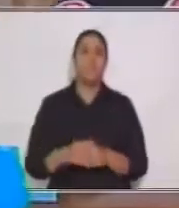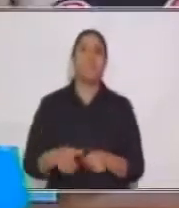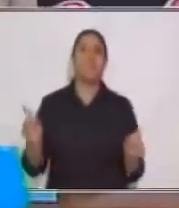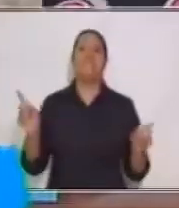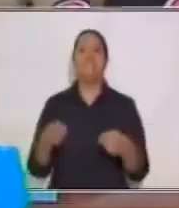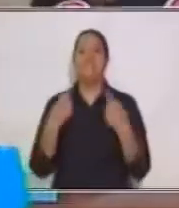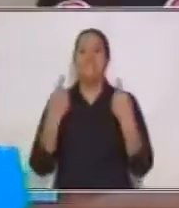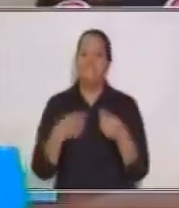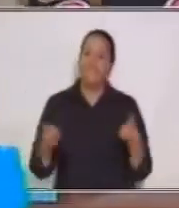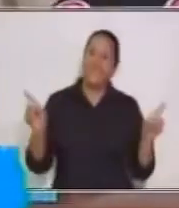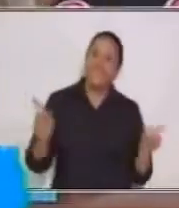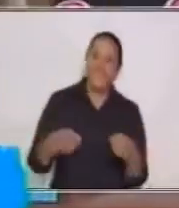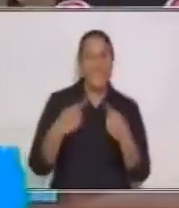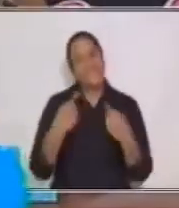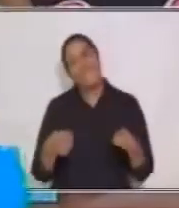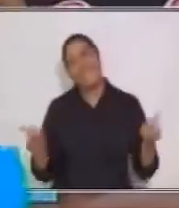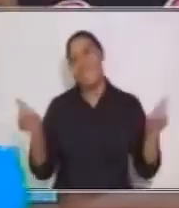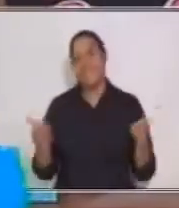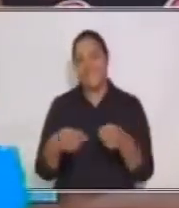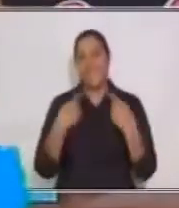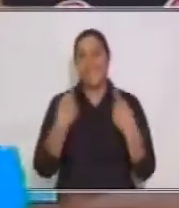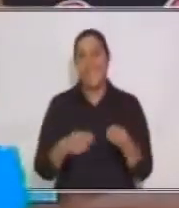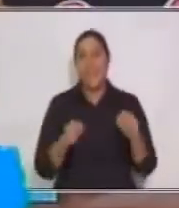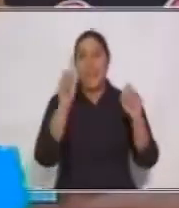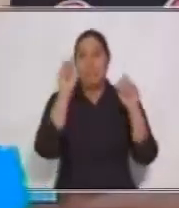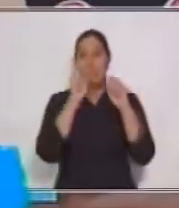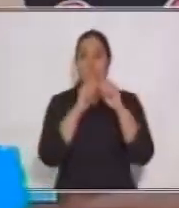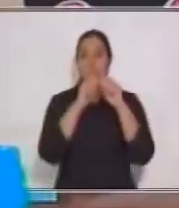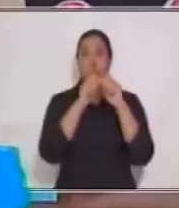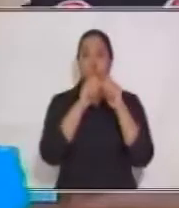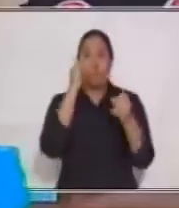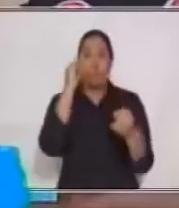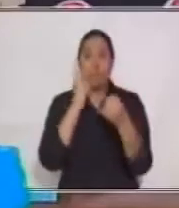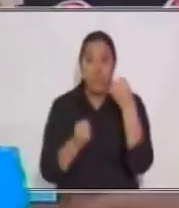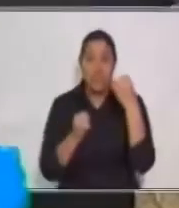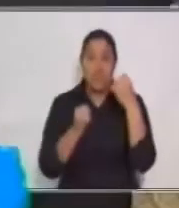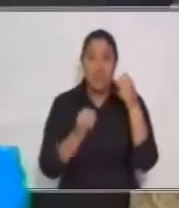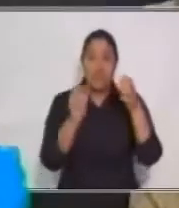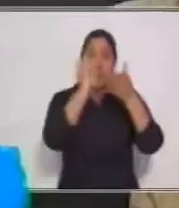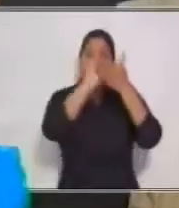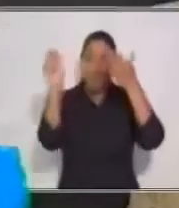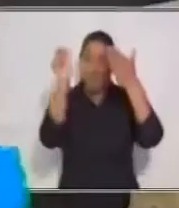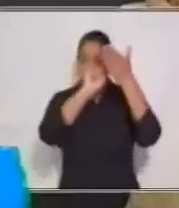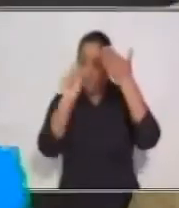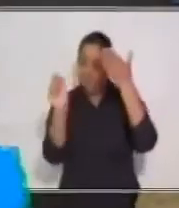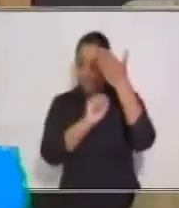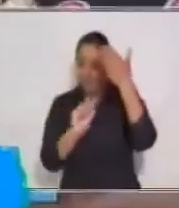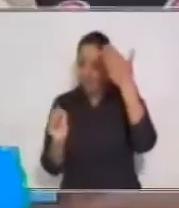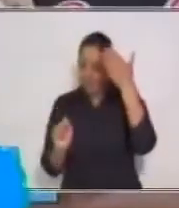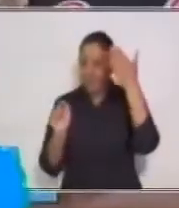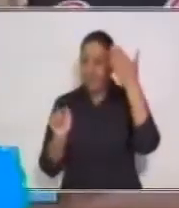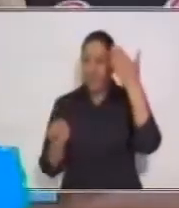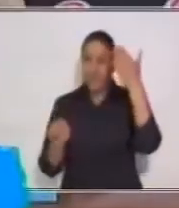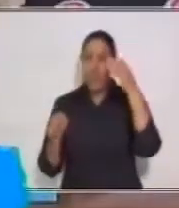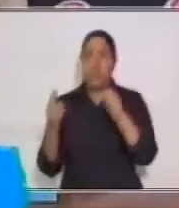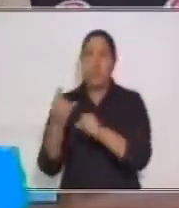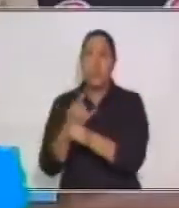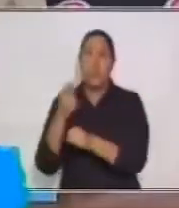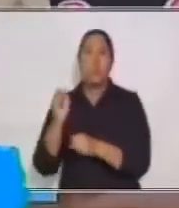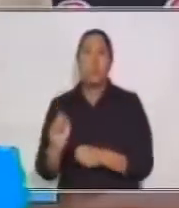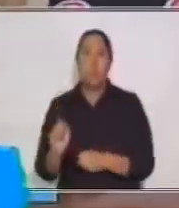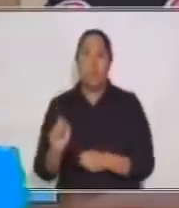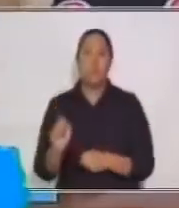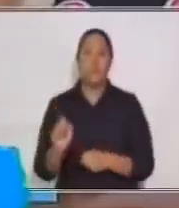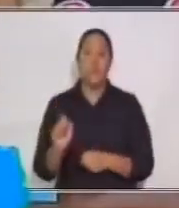Vamos a mover. Punto final. Punto acabas de escribir. No tengas miedo de